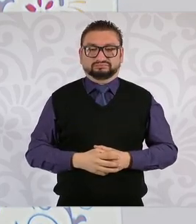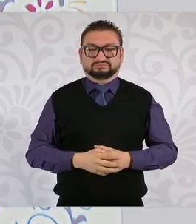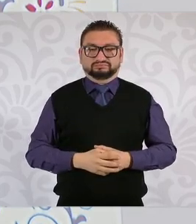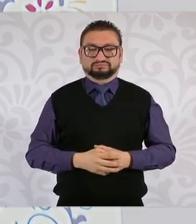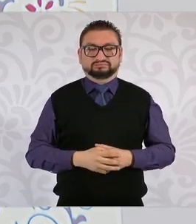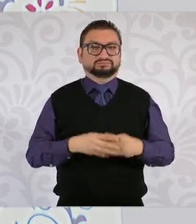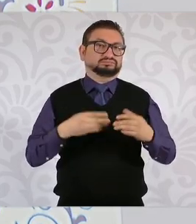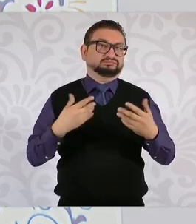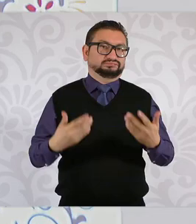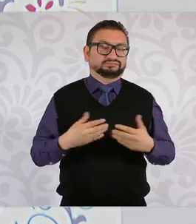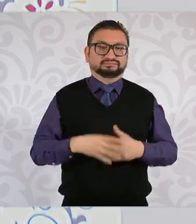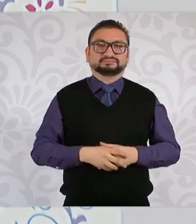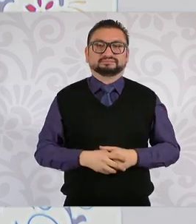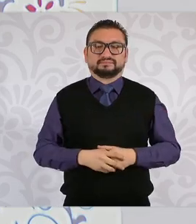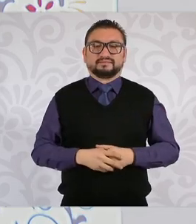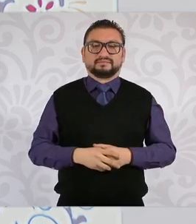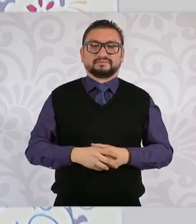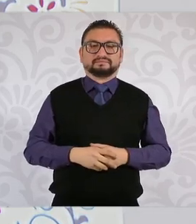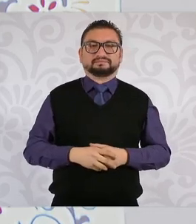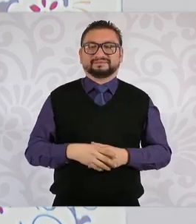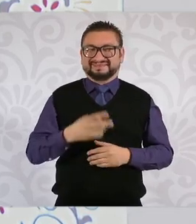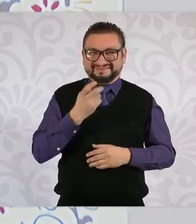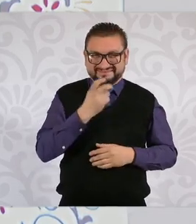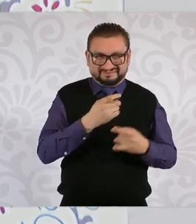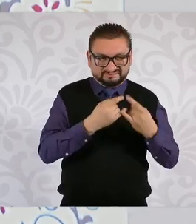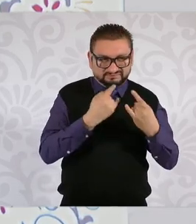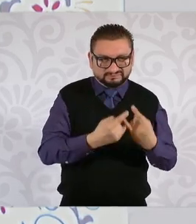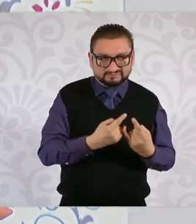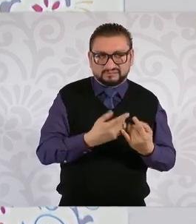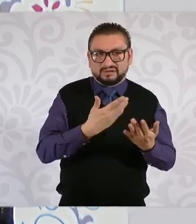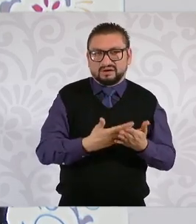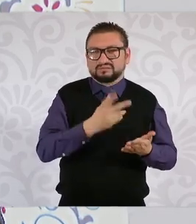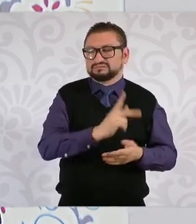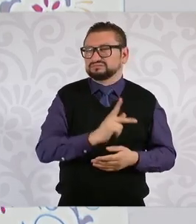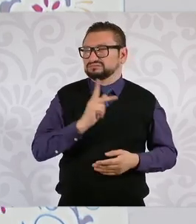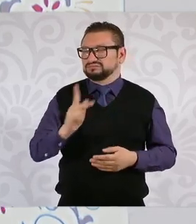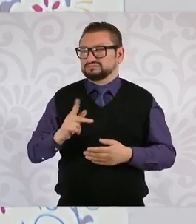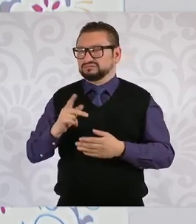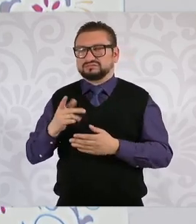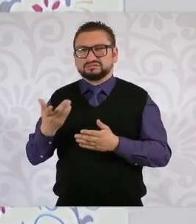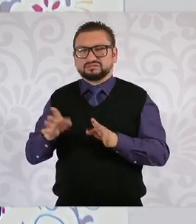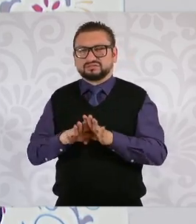Entonces, ¿qué tiene que ver eso con la reforma al Poder Judicial?